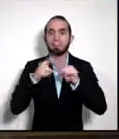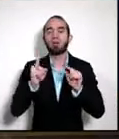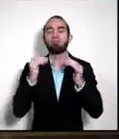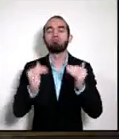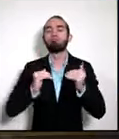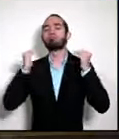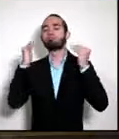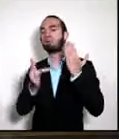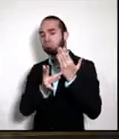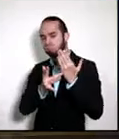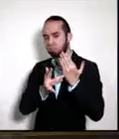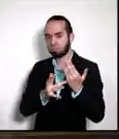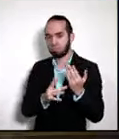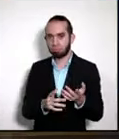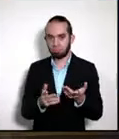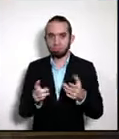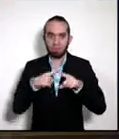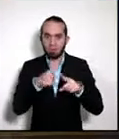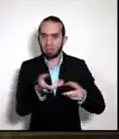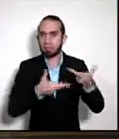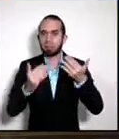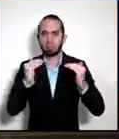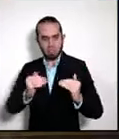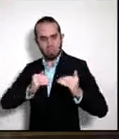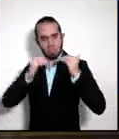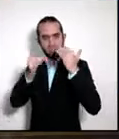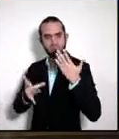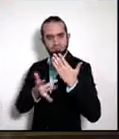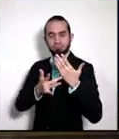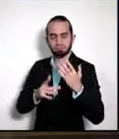en los servicios sofisticados,